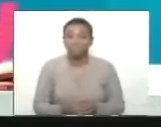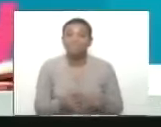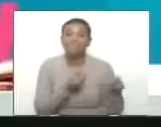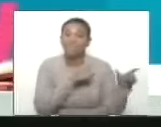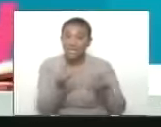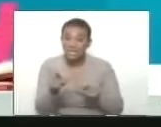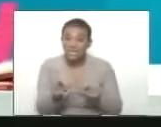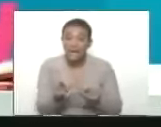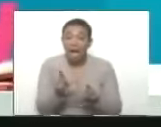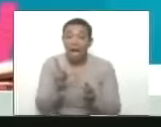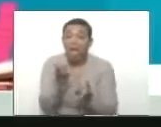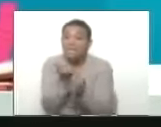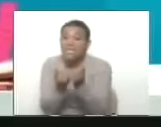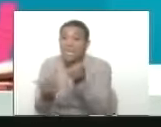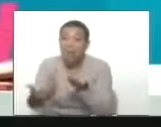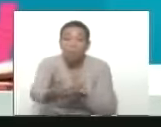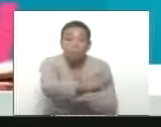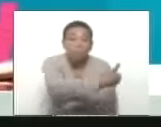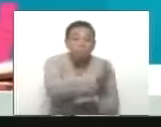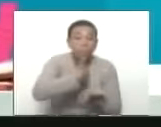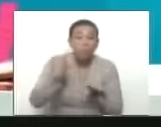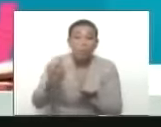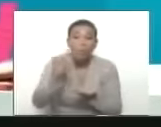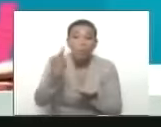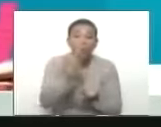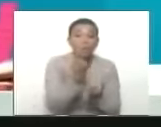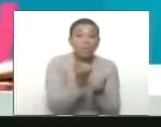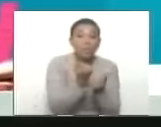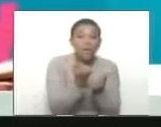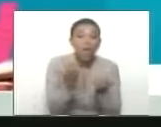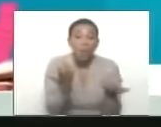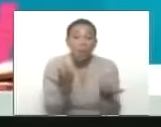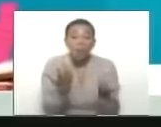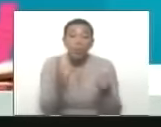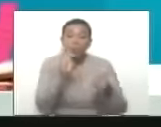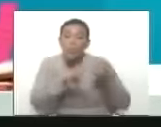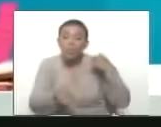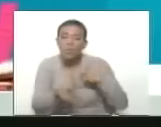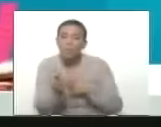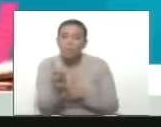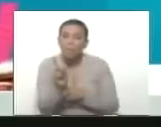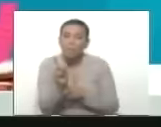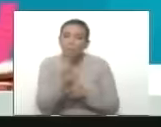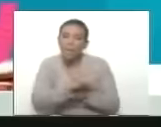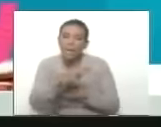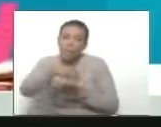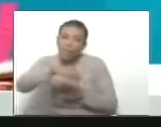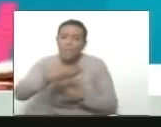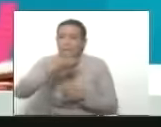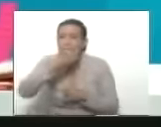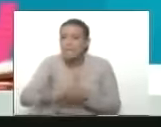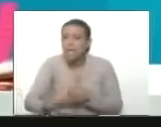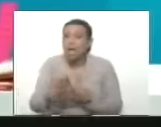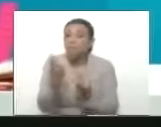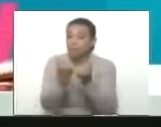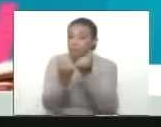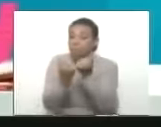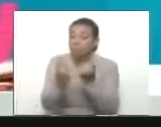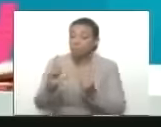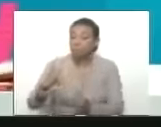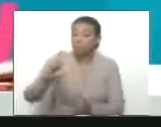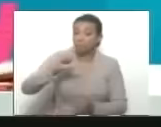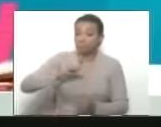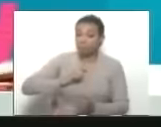consiguiendo esos recursos en lo que queda el último bimestre hemos conseguido una platica grande